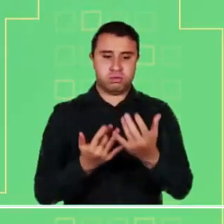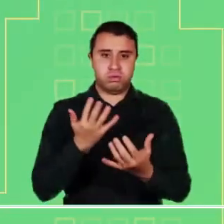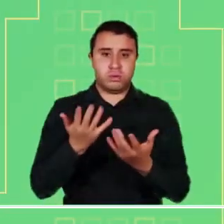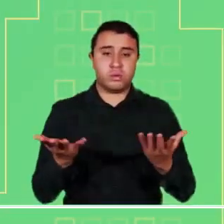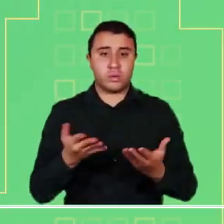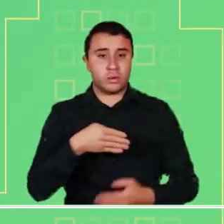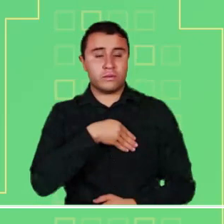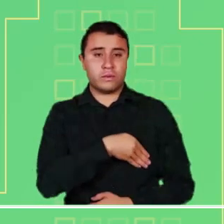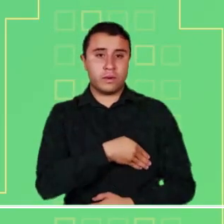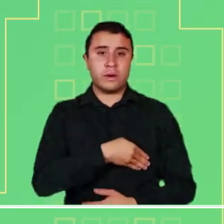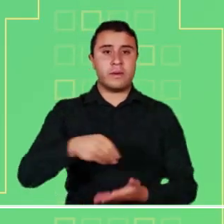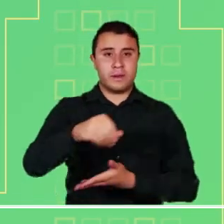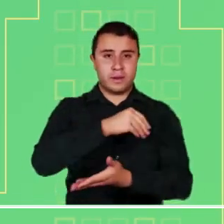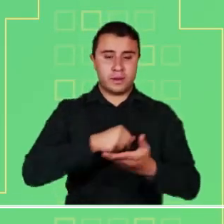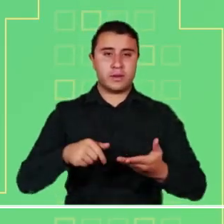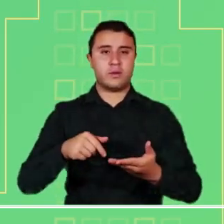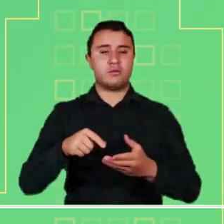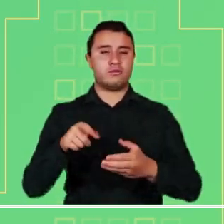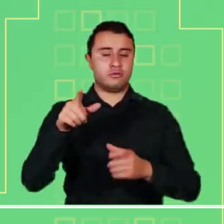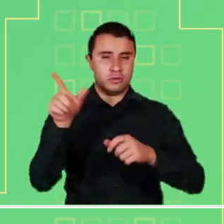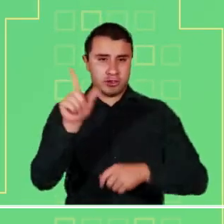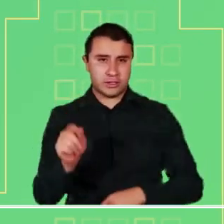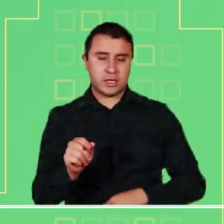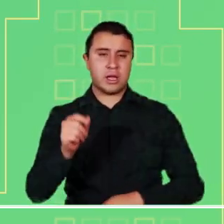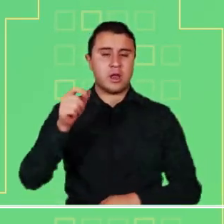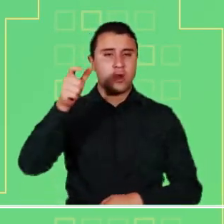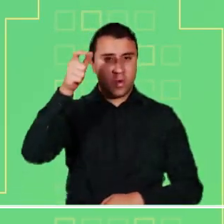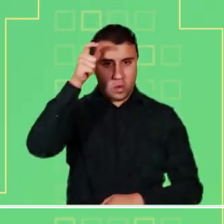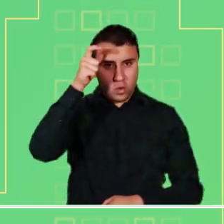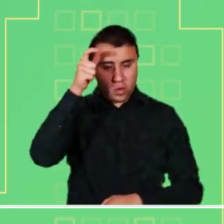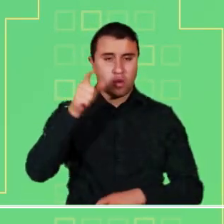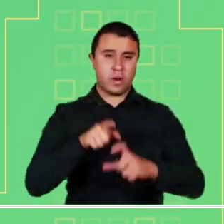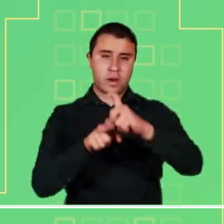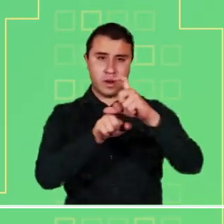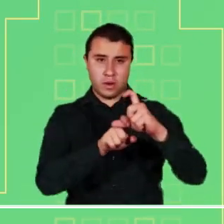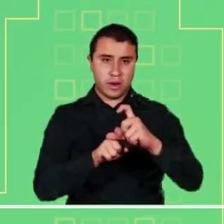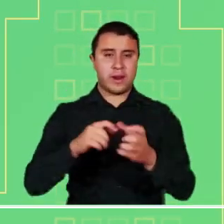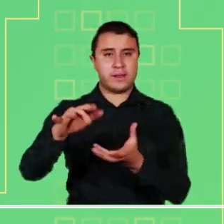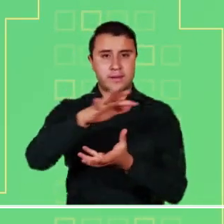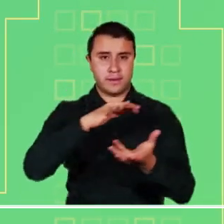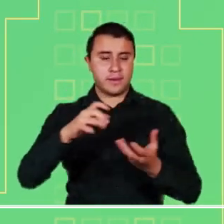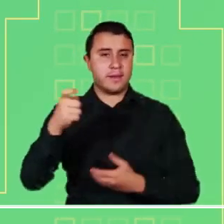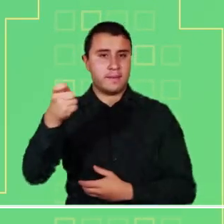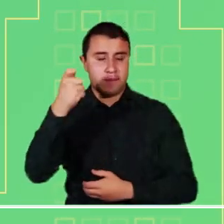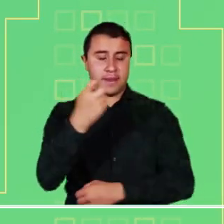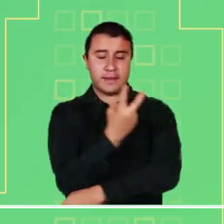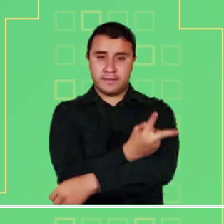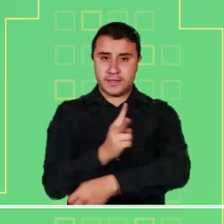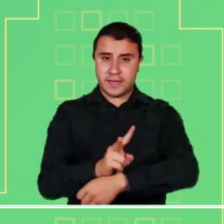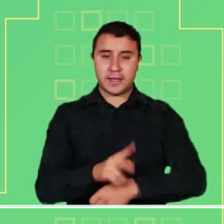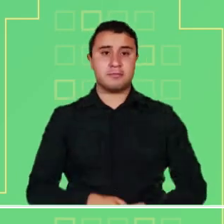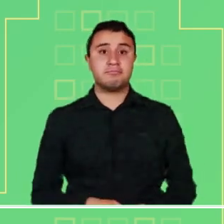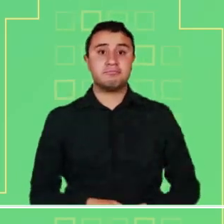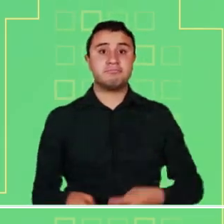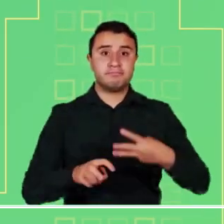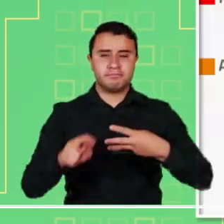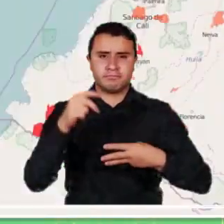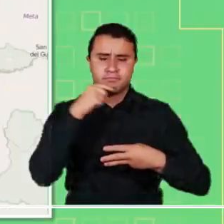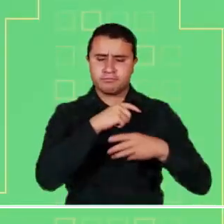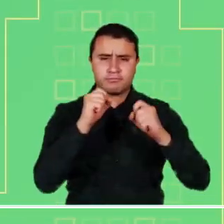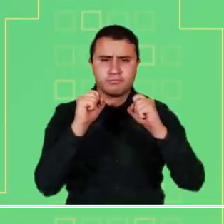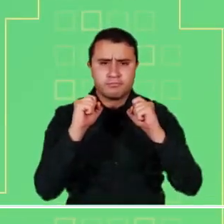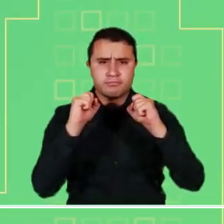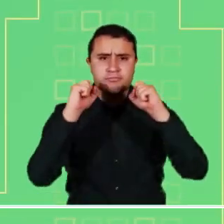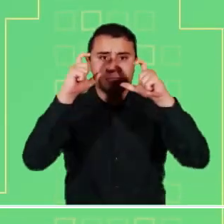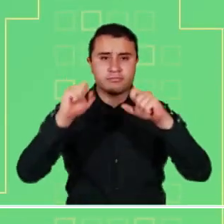Bojayá. Alerta roja por probabilidad de incendios en la cobertura vegetal de Bolívar, Atlántico, Cesar, Córdoba, La